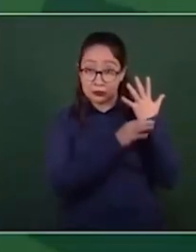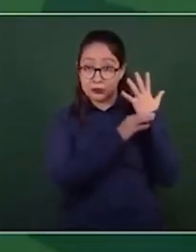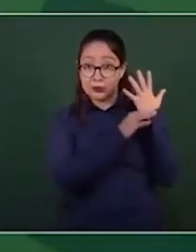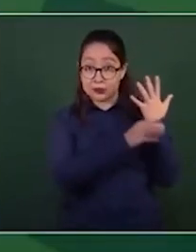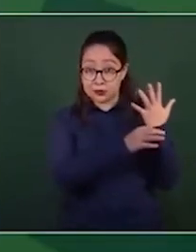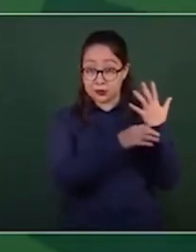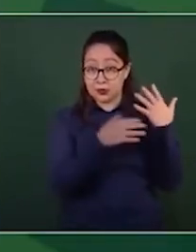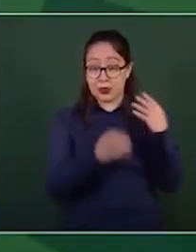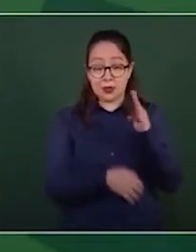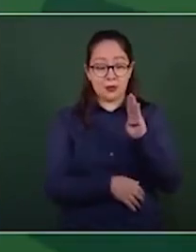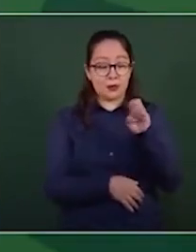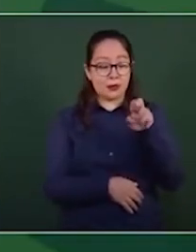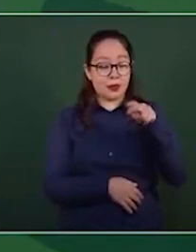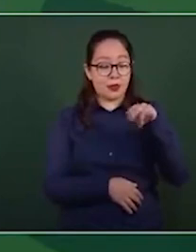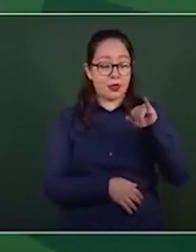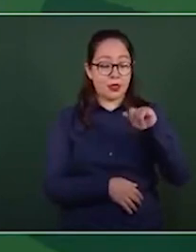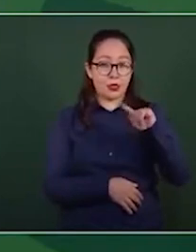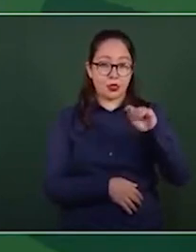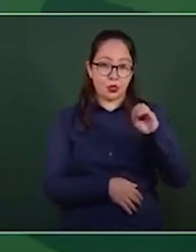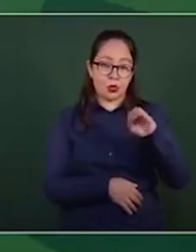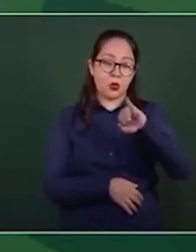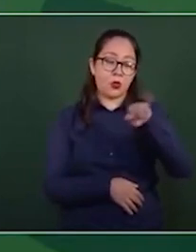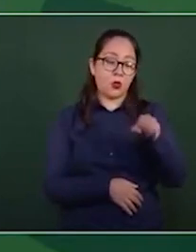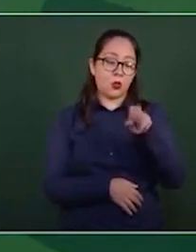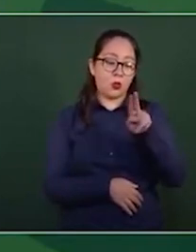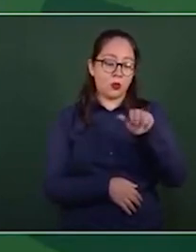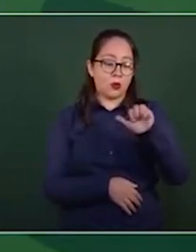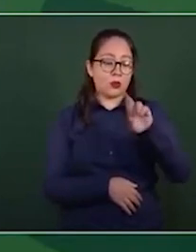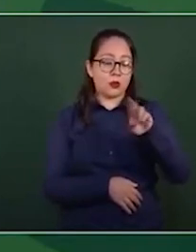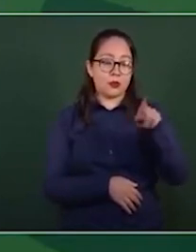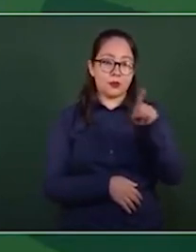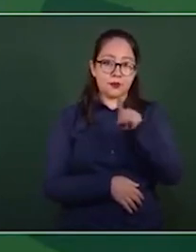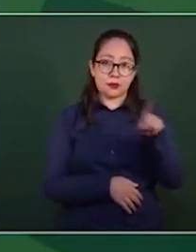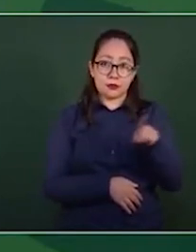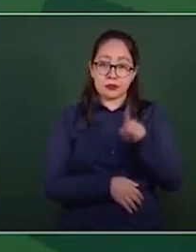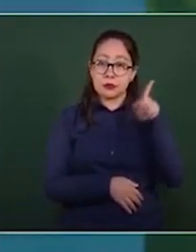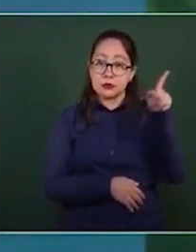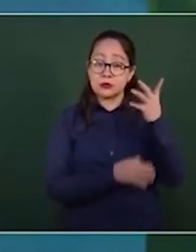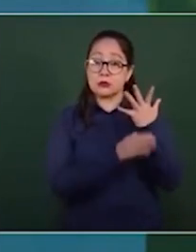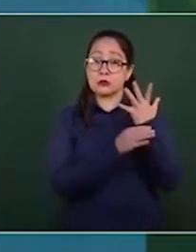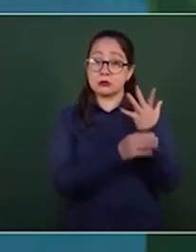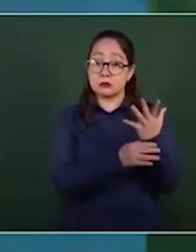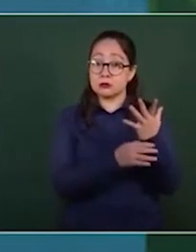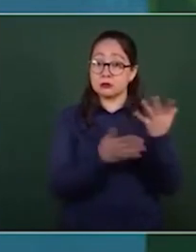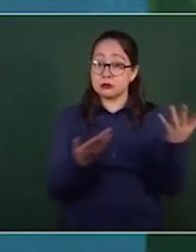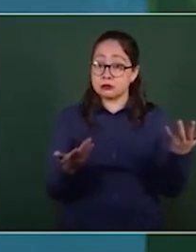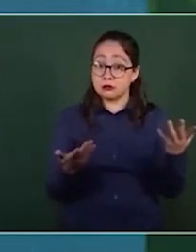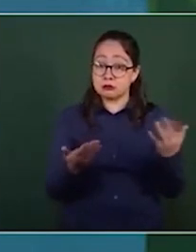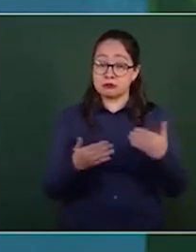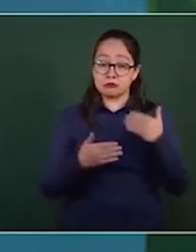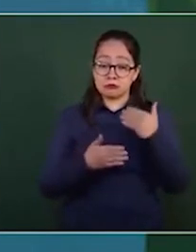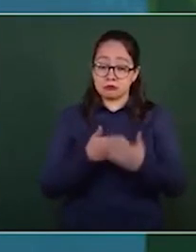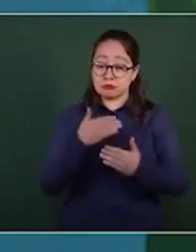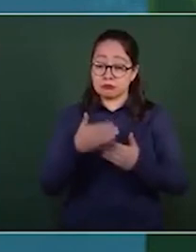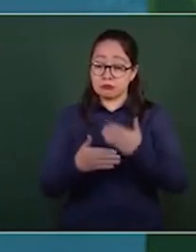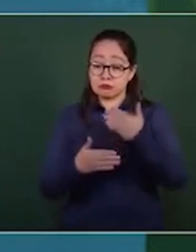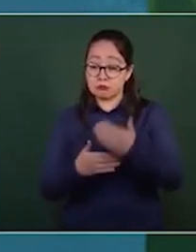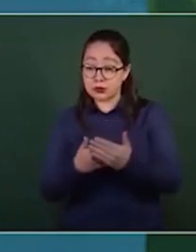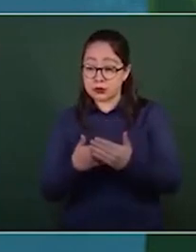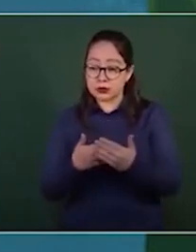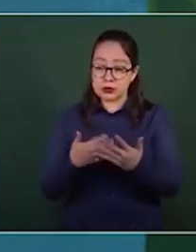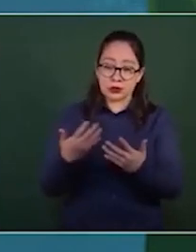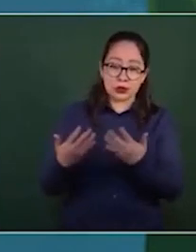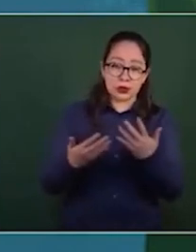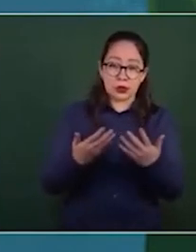Juárez, que decía que el triunfo de la reacción era moralmente imposible,